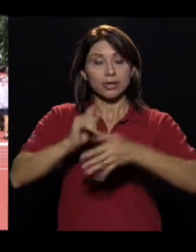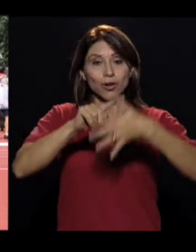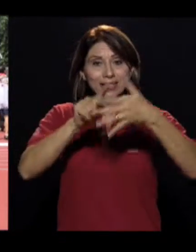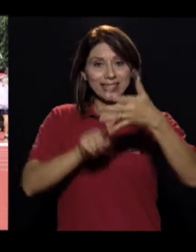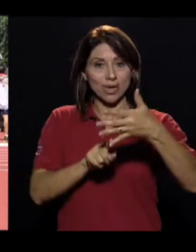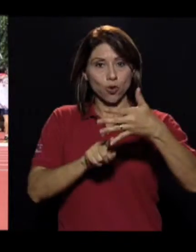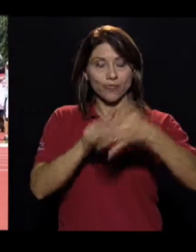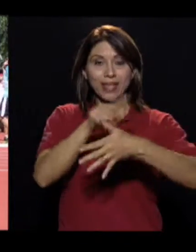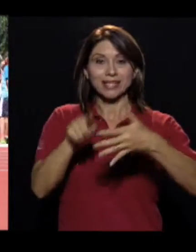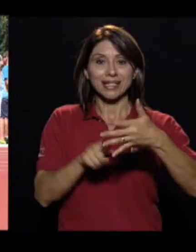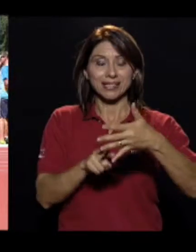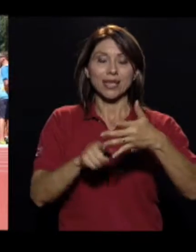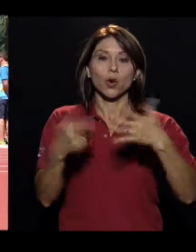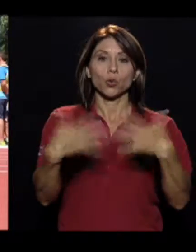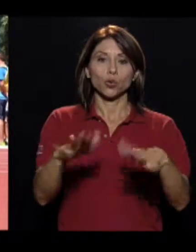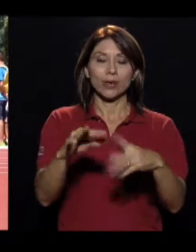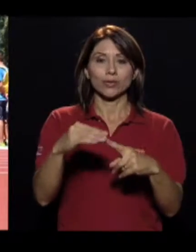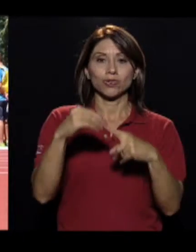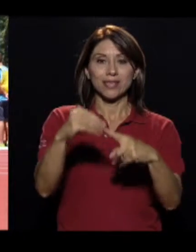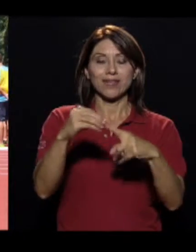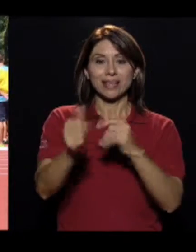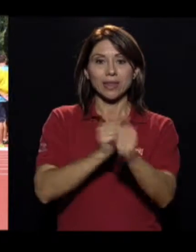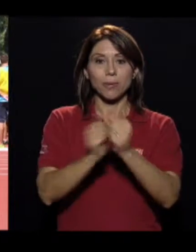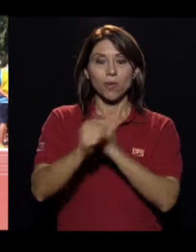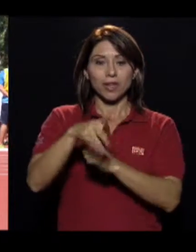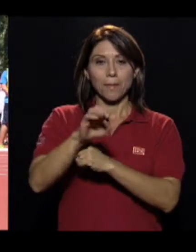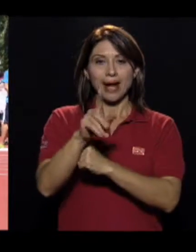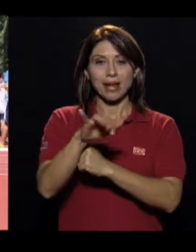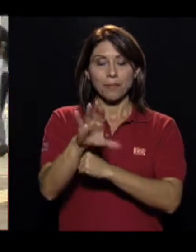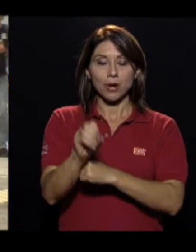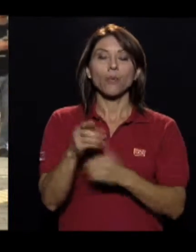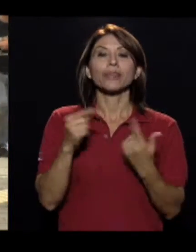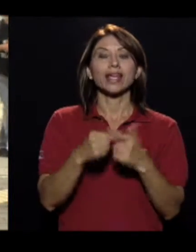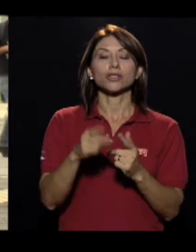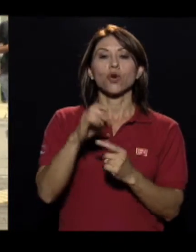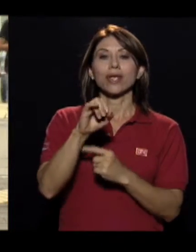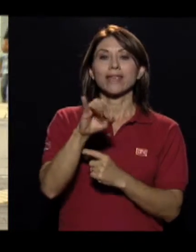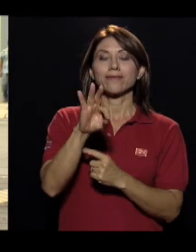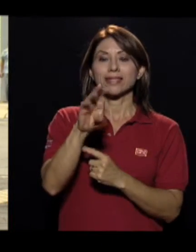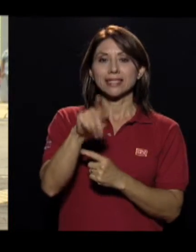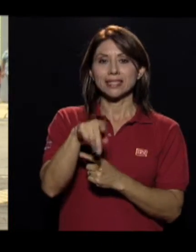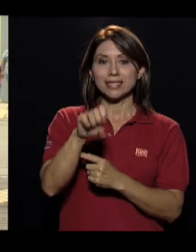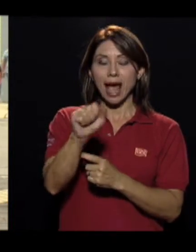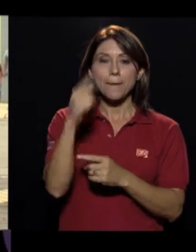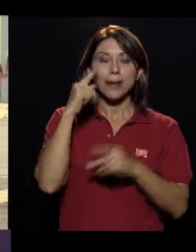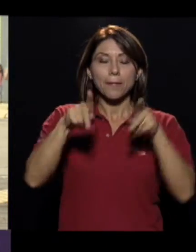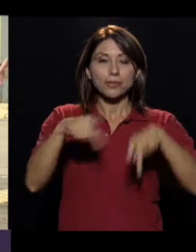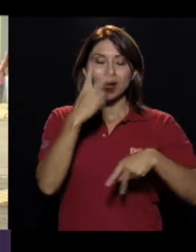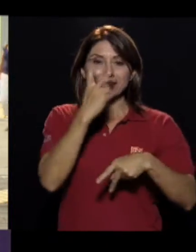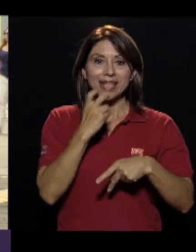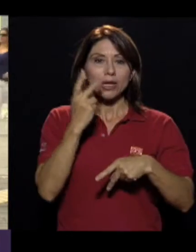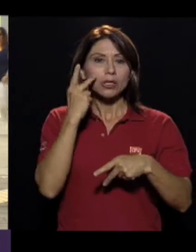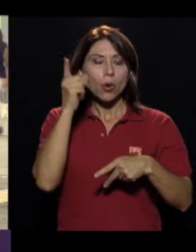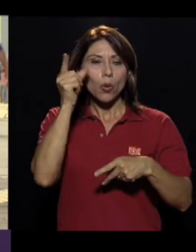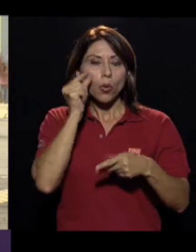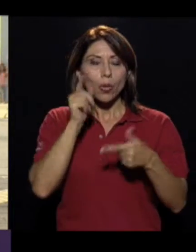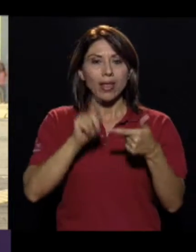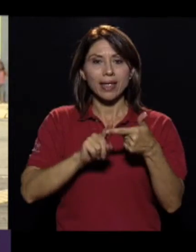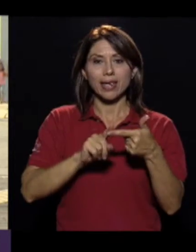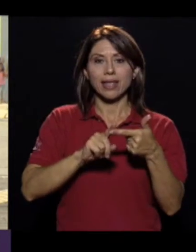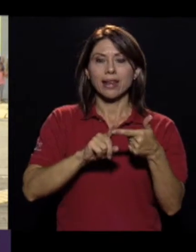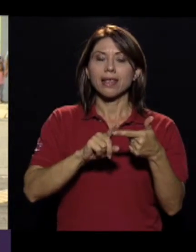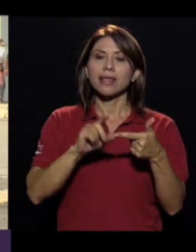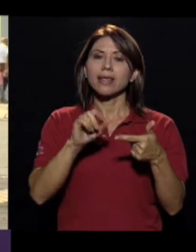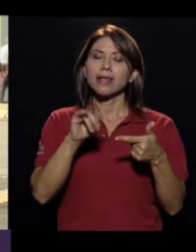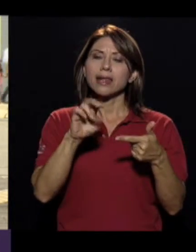internacional que son exclusivas del deporte paralímpico. Que son IPSA, que es para ciegos y deficientes visuales, el